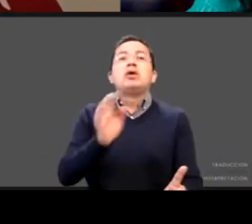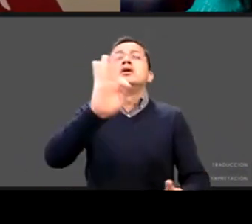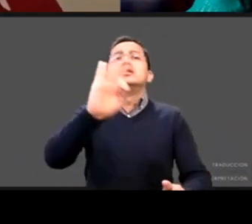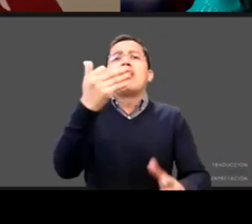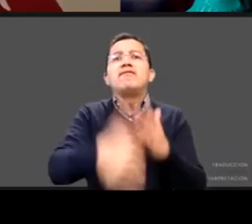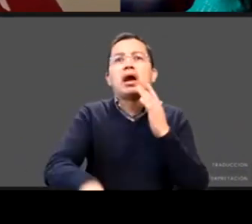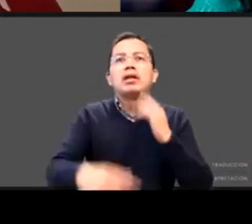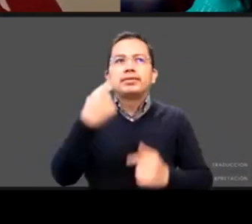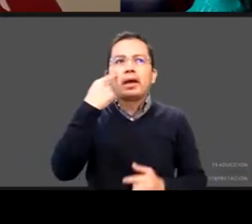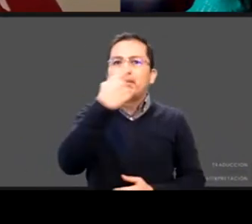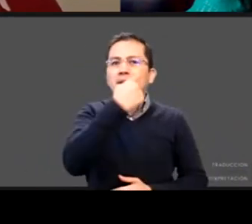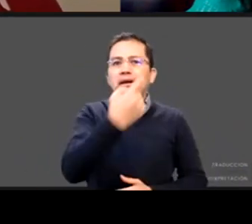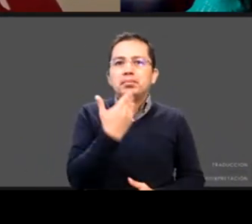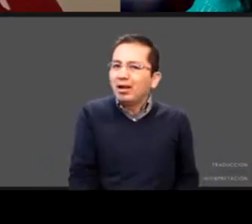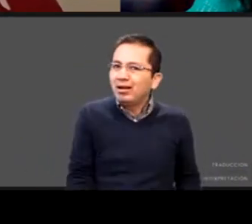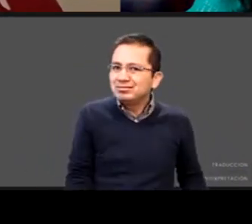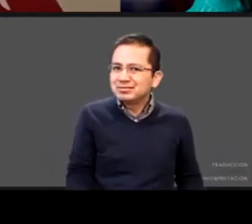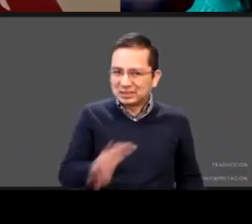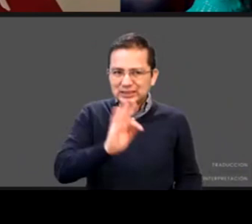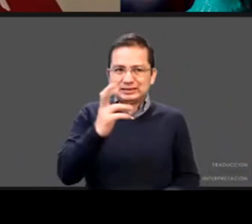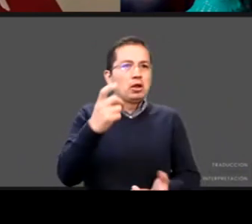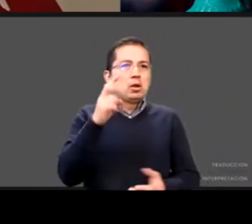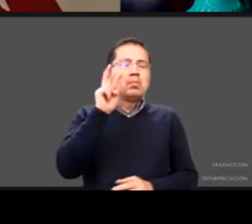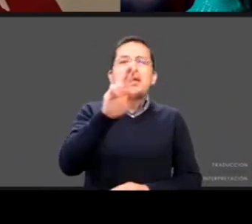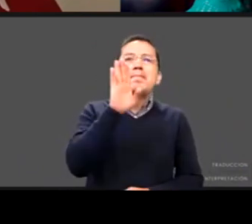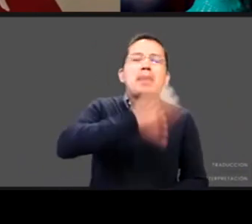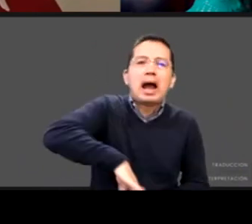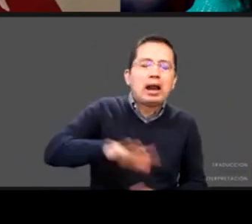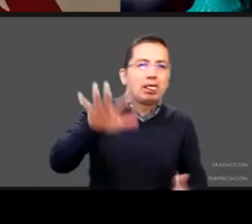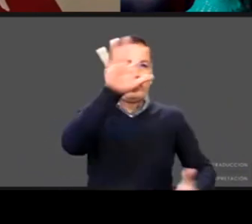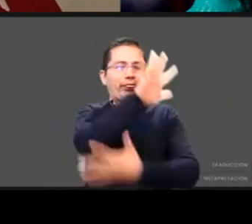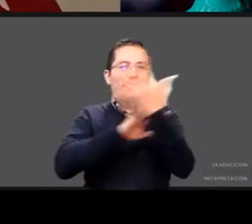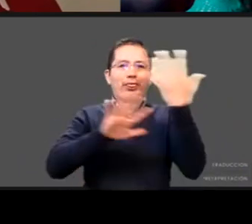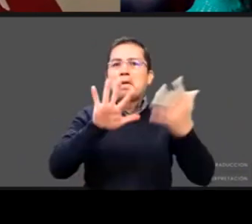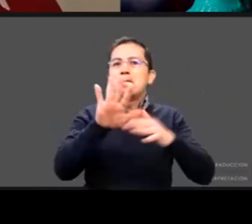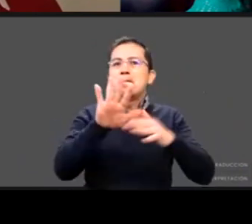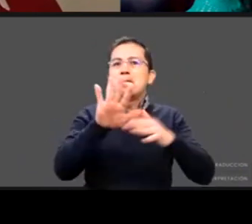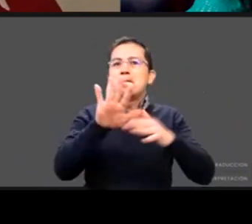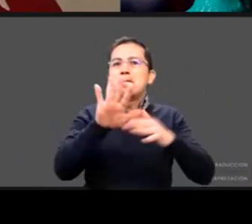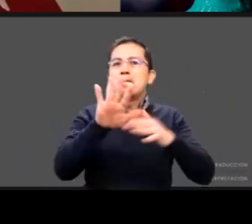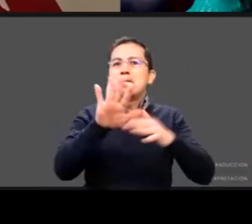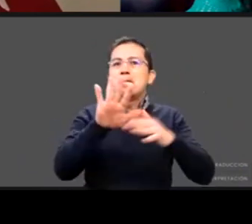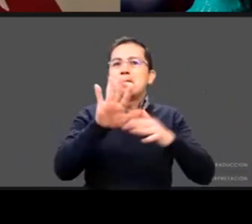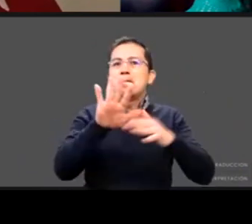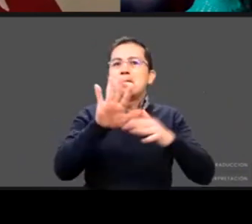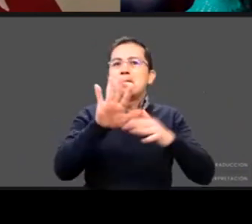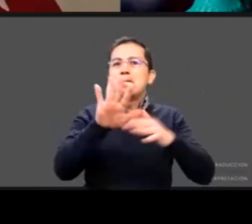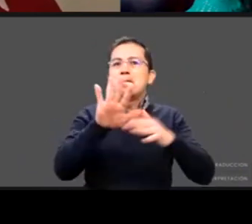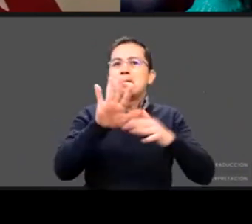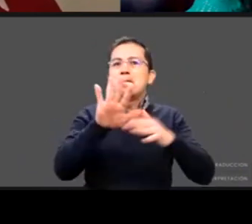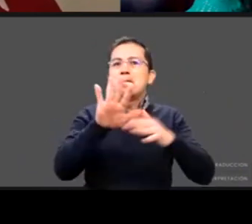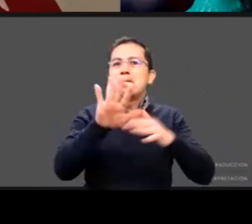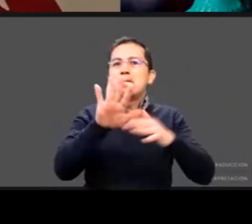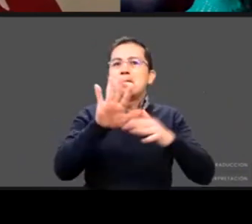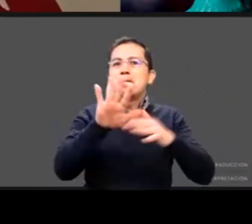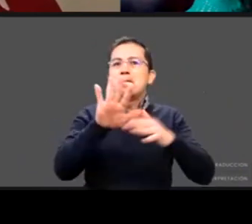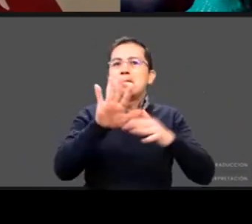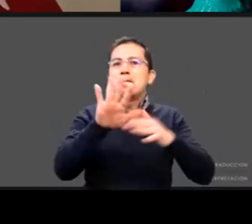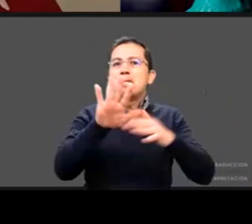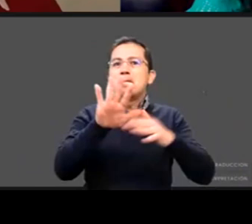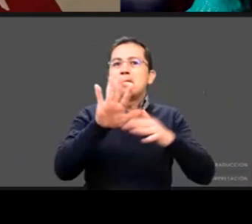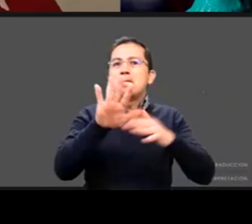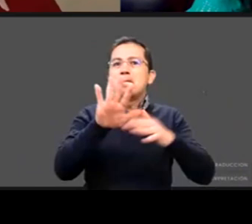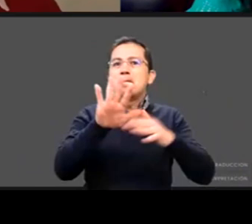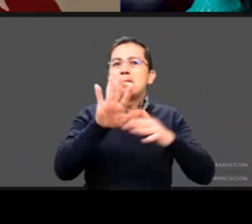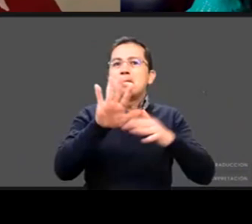porque no ve y si no ve pues tengo que hacer algo para que vaya aprendiendo porque esos periodos van pasando entonces tenemos que ir viendo en un enfoque de